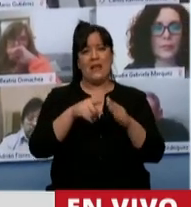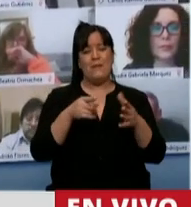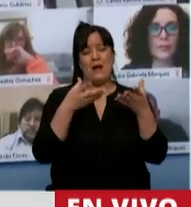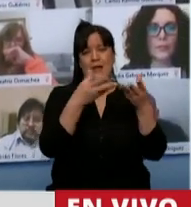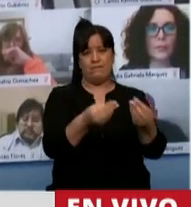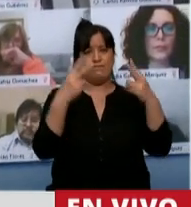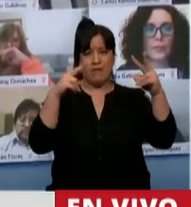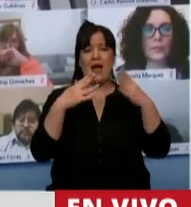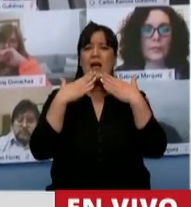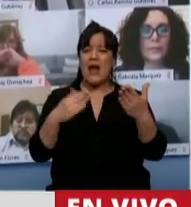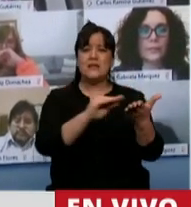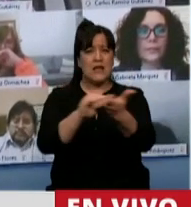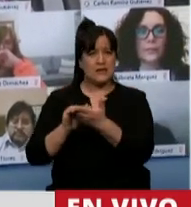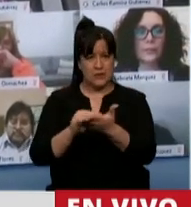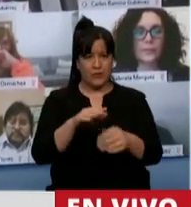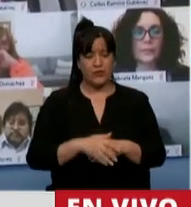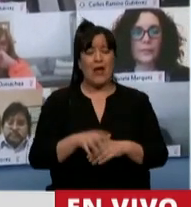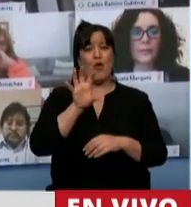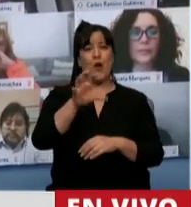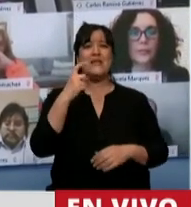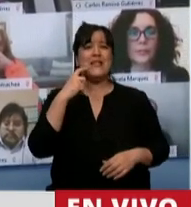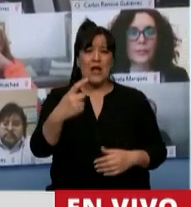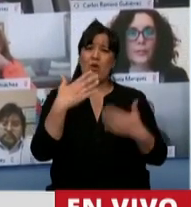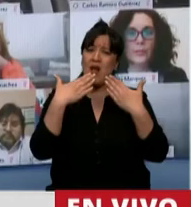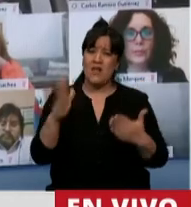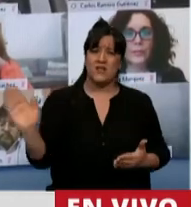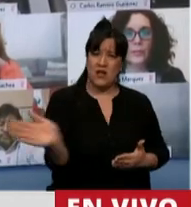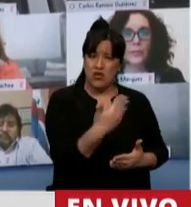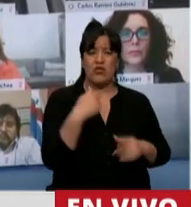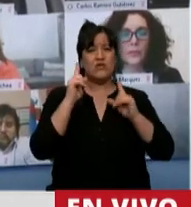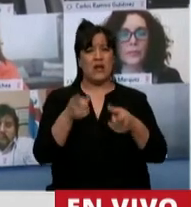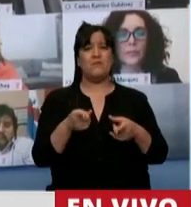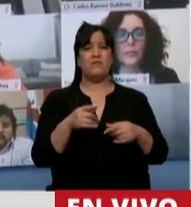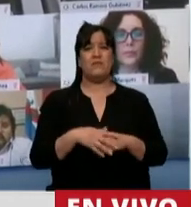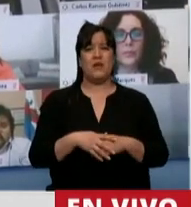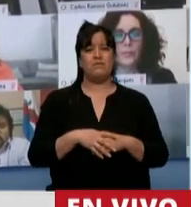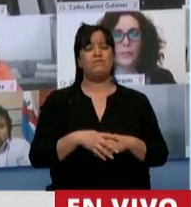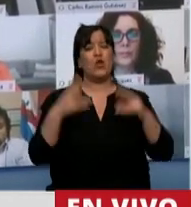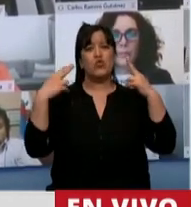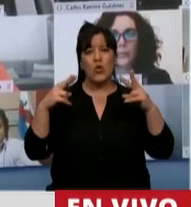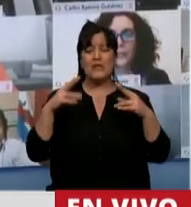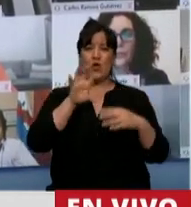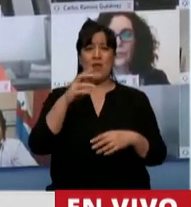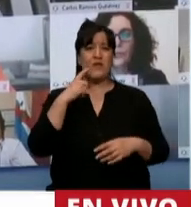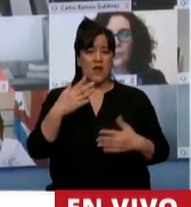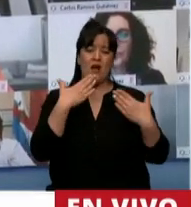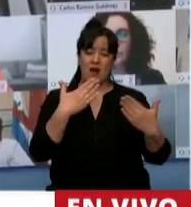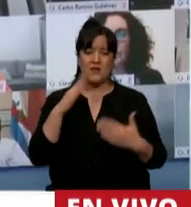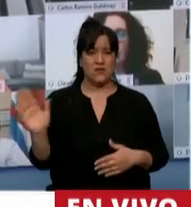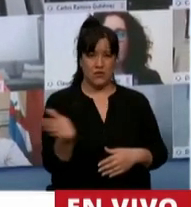agradezco a todos los diputados en nombre de la provincia de San Luis y de todos los sectores turísticos de mi provincia.